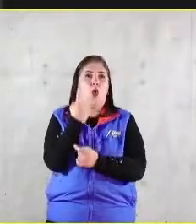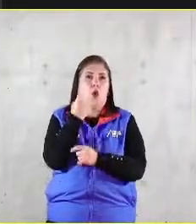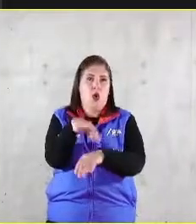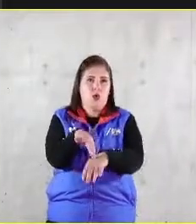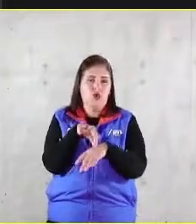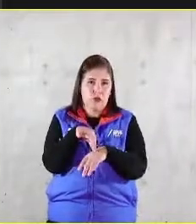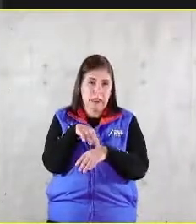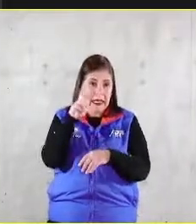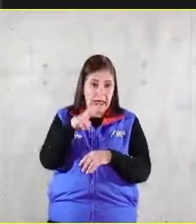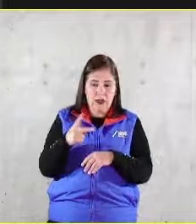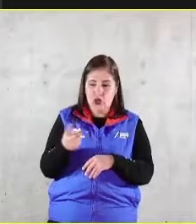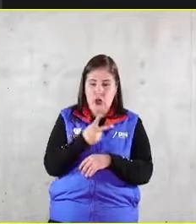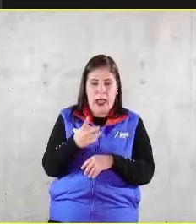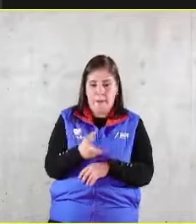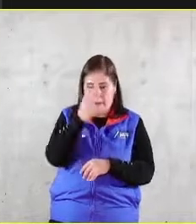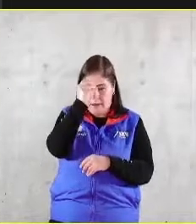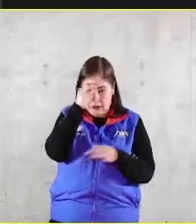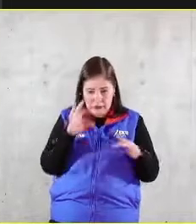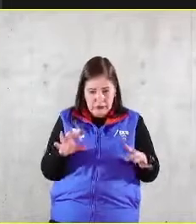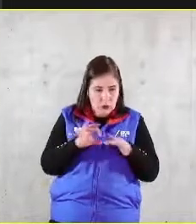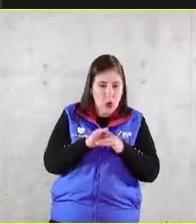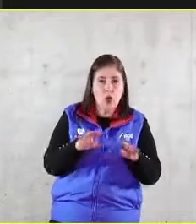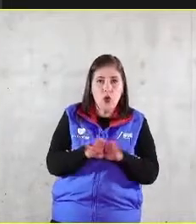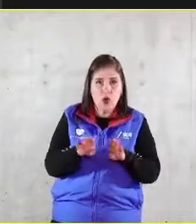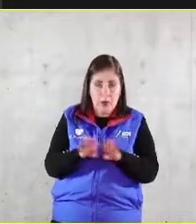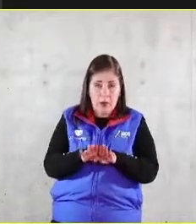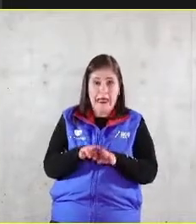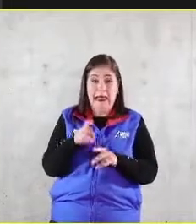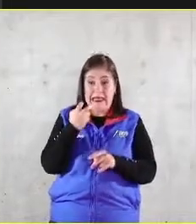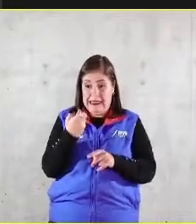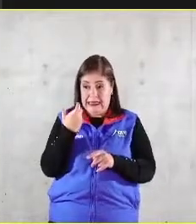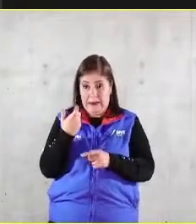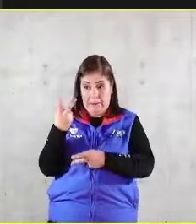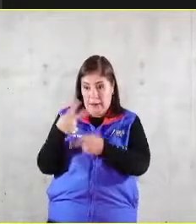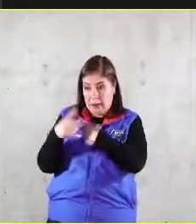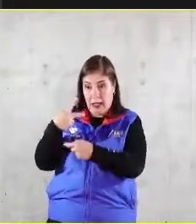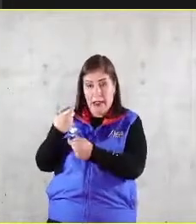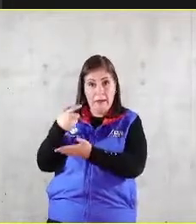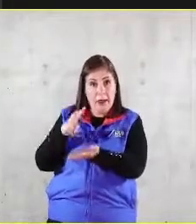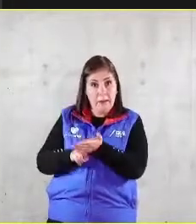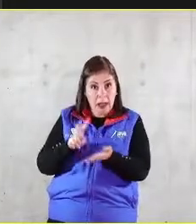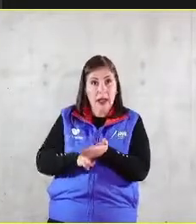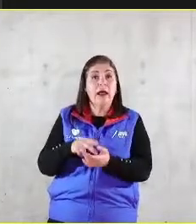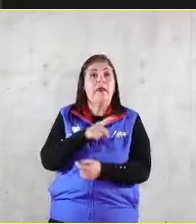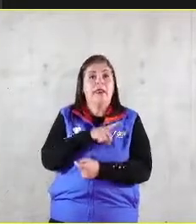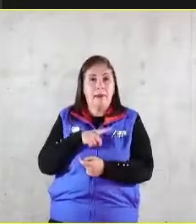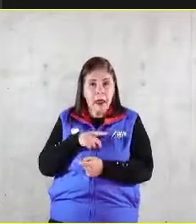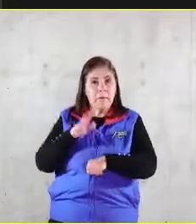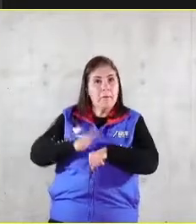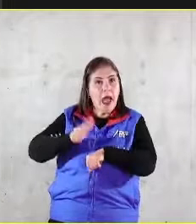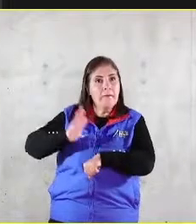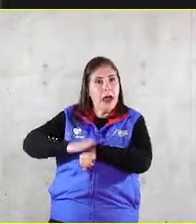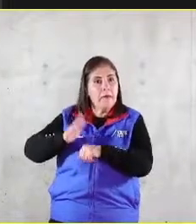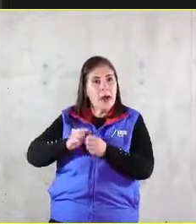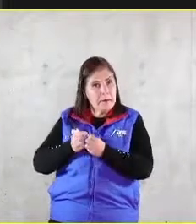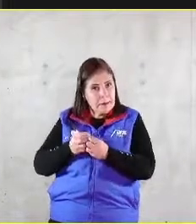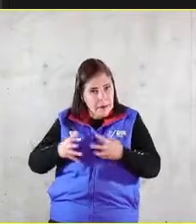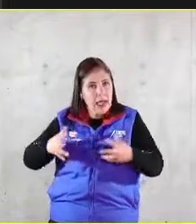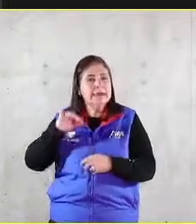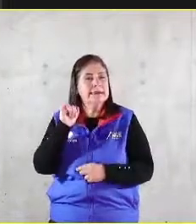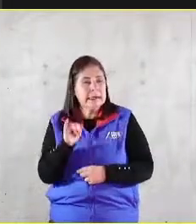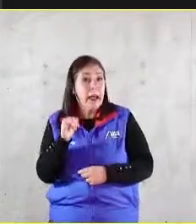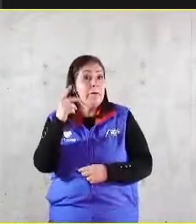las dos deben de coexistir necesitamos generar valor económico mucho todo el que se pueda cada vez más pero